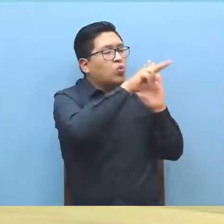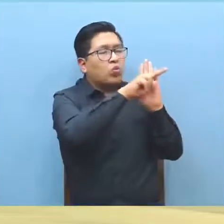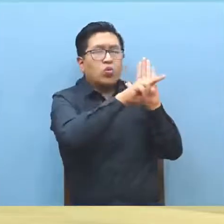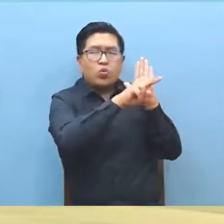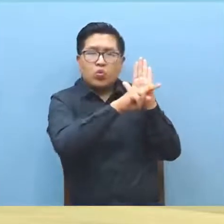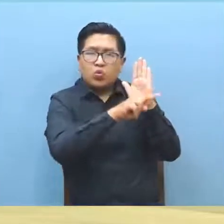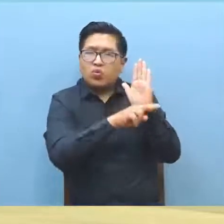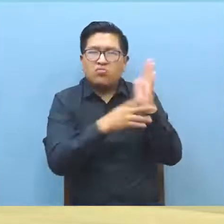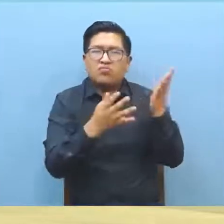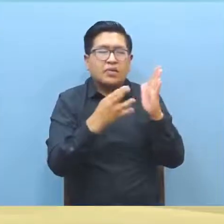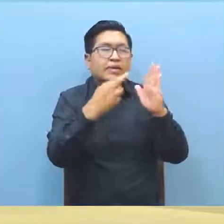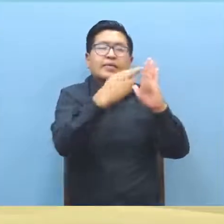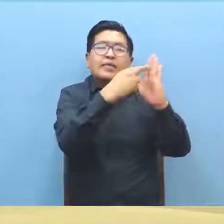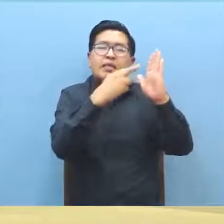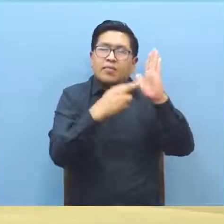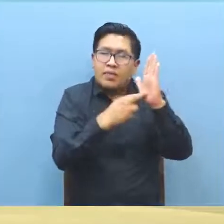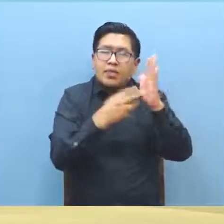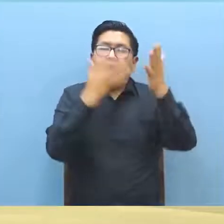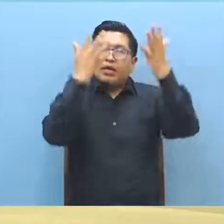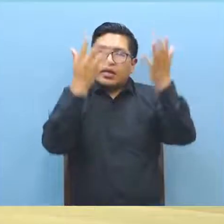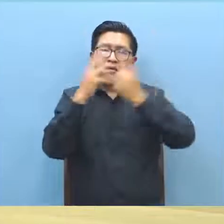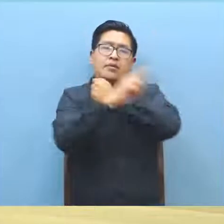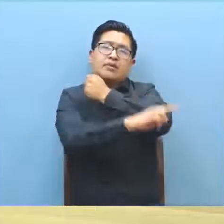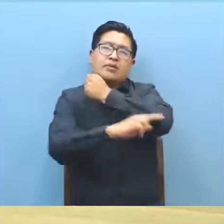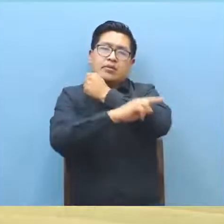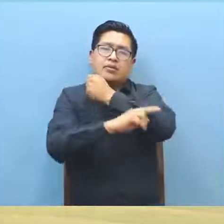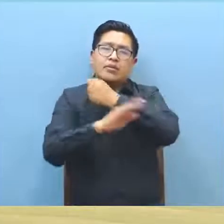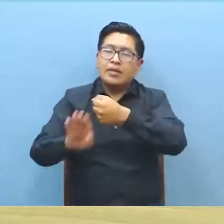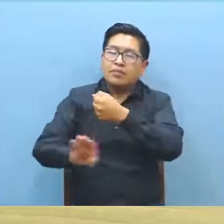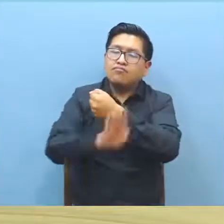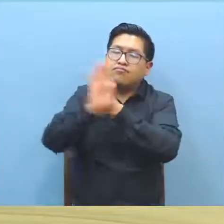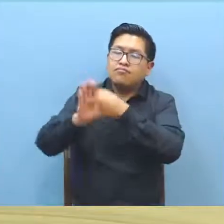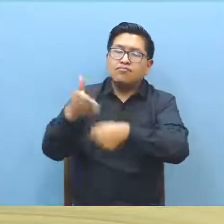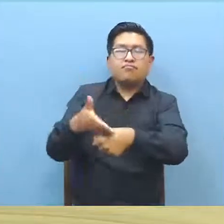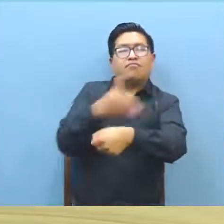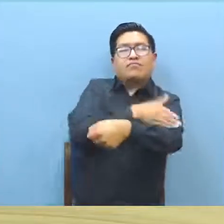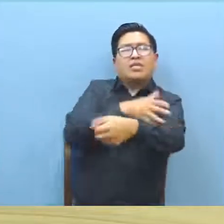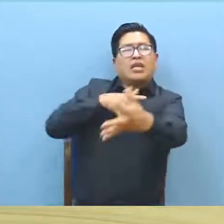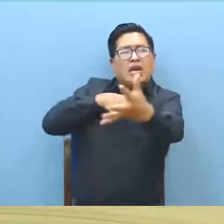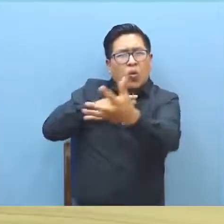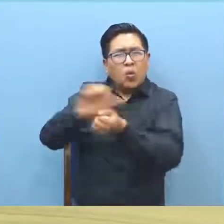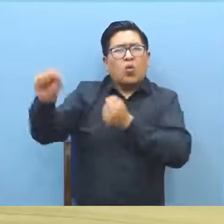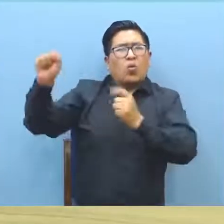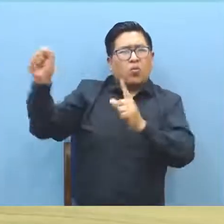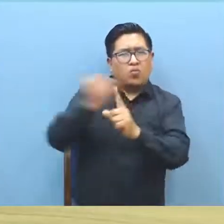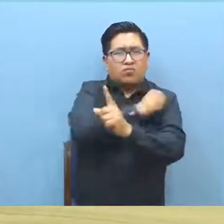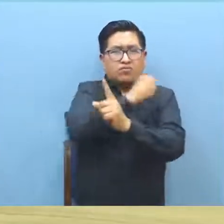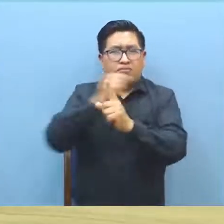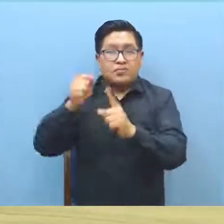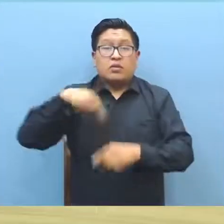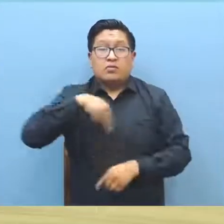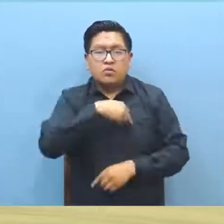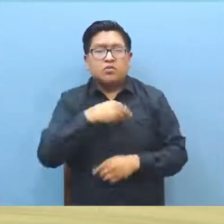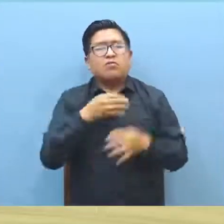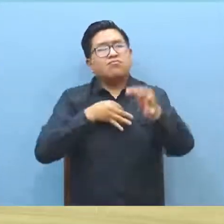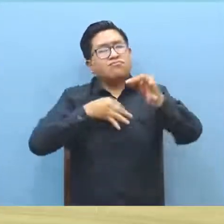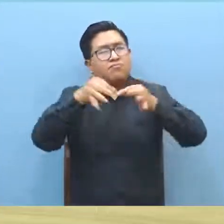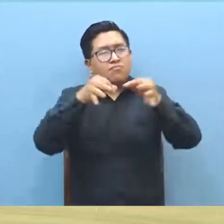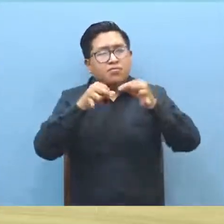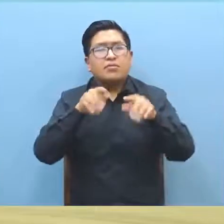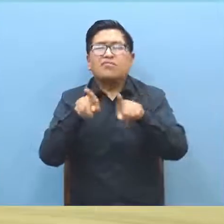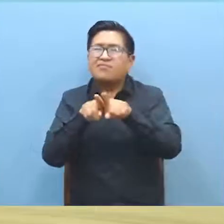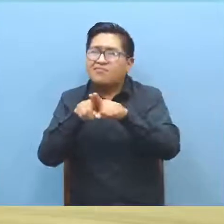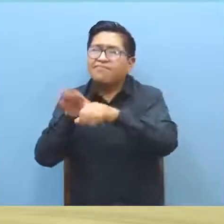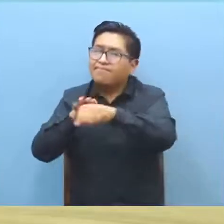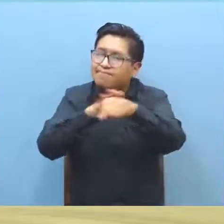nacional de la prevención de la tortura. En este caso es que hemos podido socializar y hemos podido reflexionar el